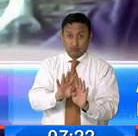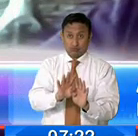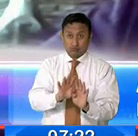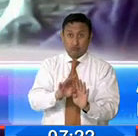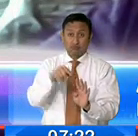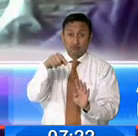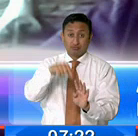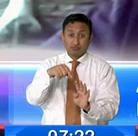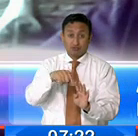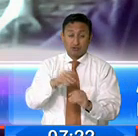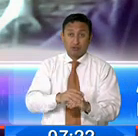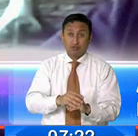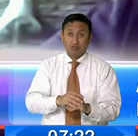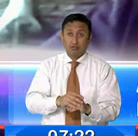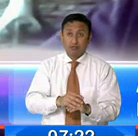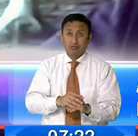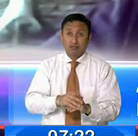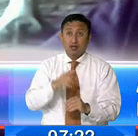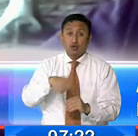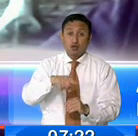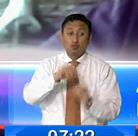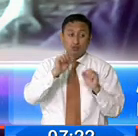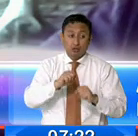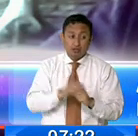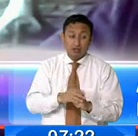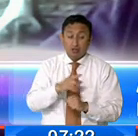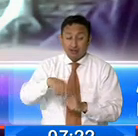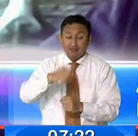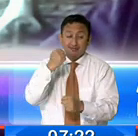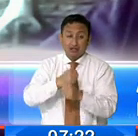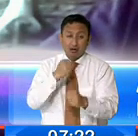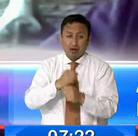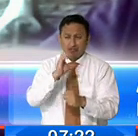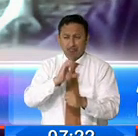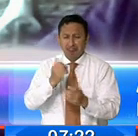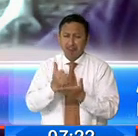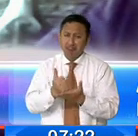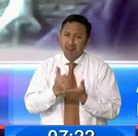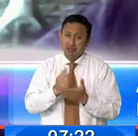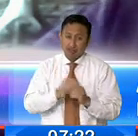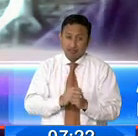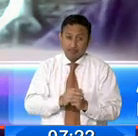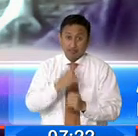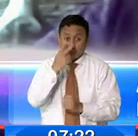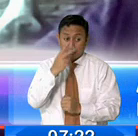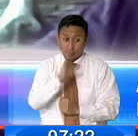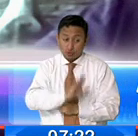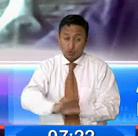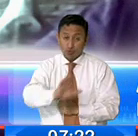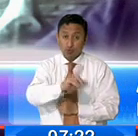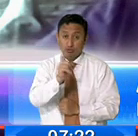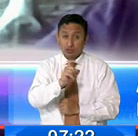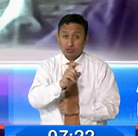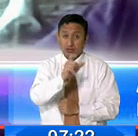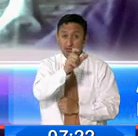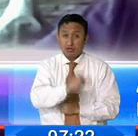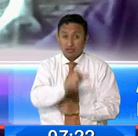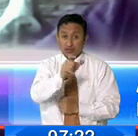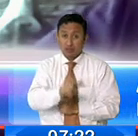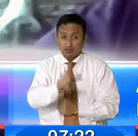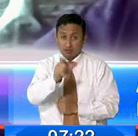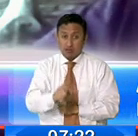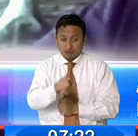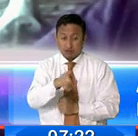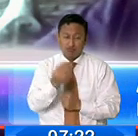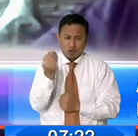esta posibilidad de también insertarse a un medio laboral y justamente mirando estas características de las personas que son